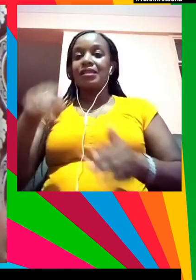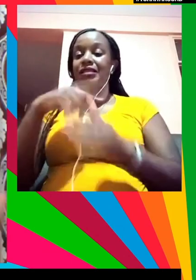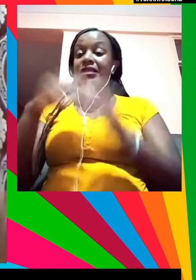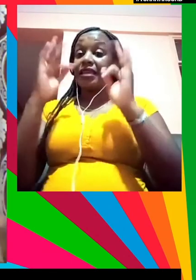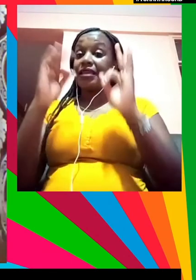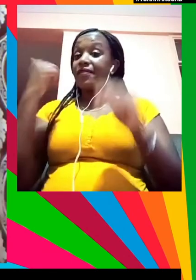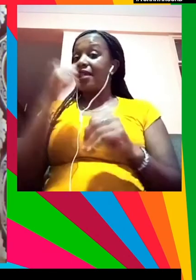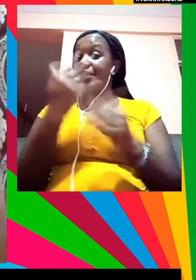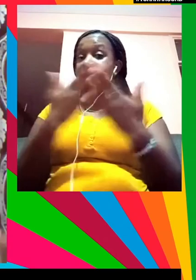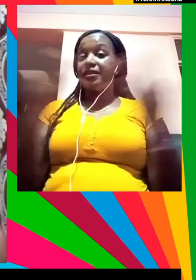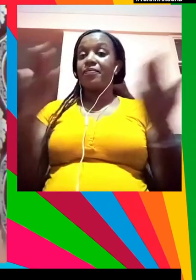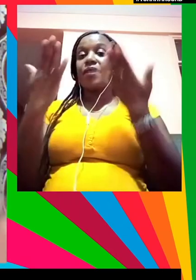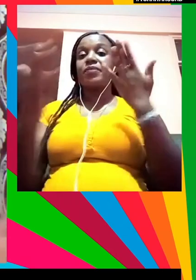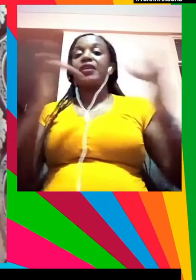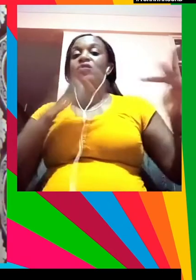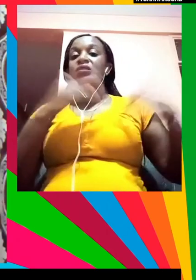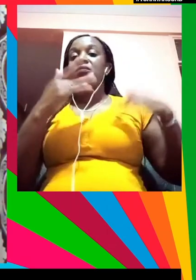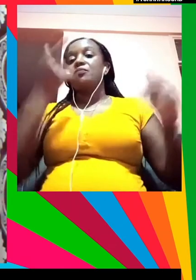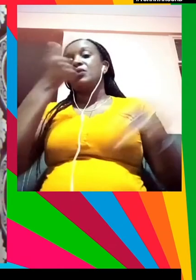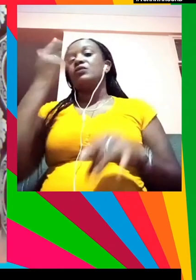a veces nos preocupamos